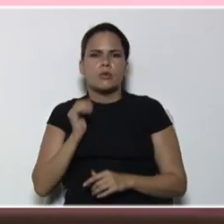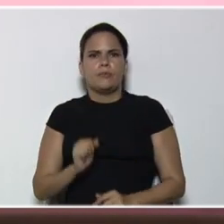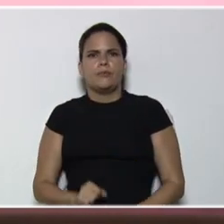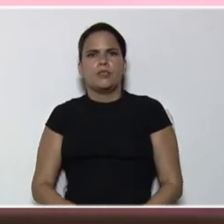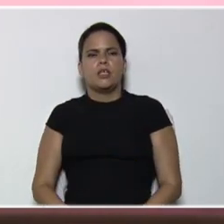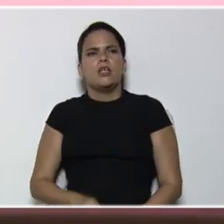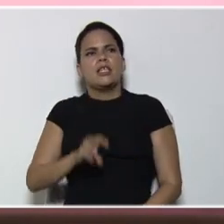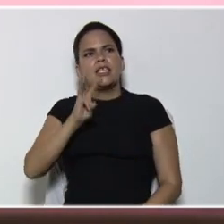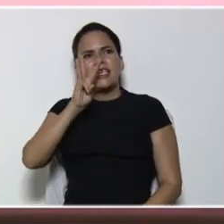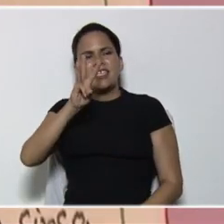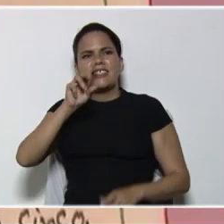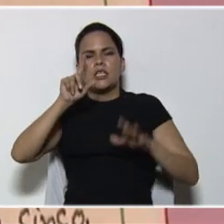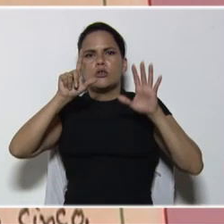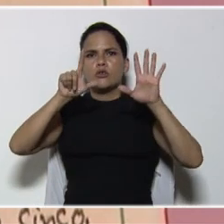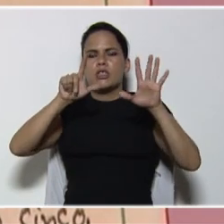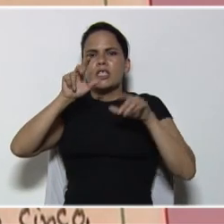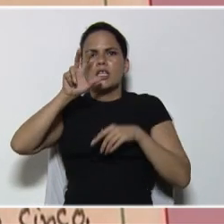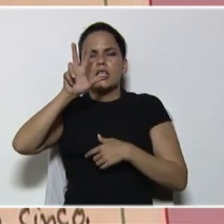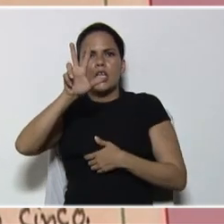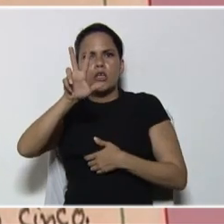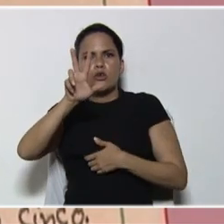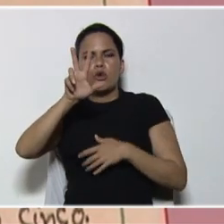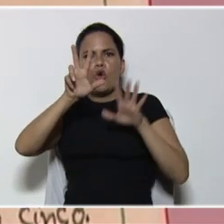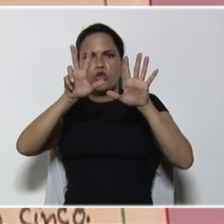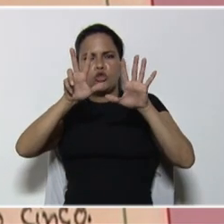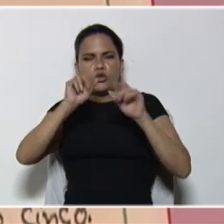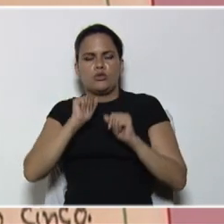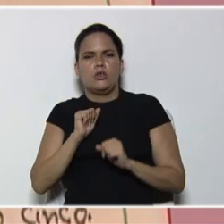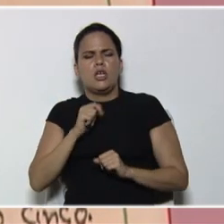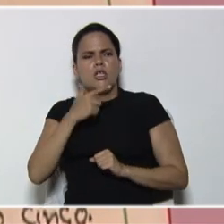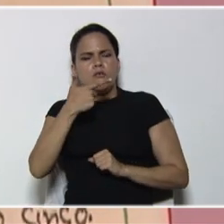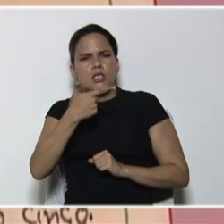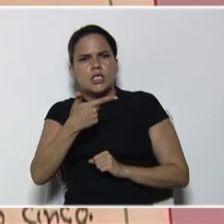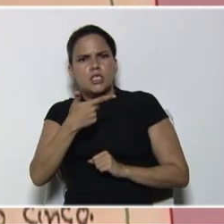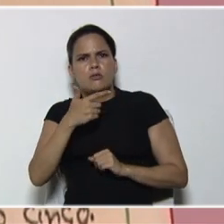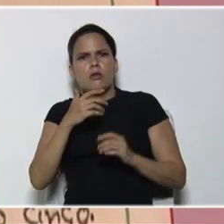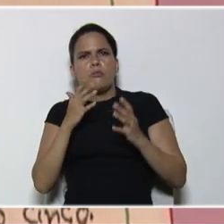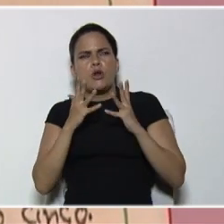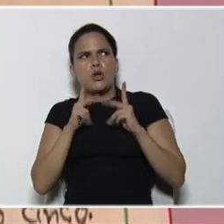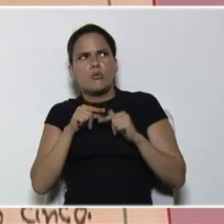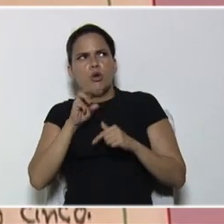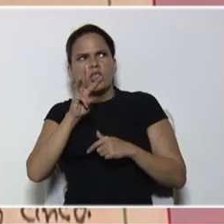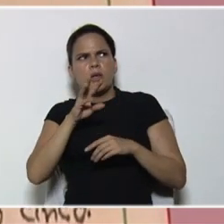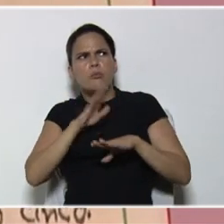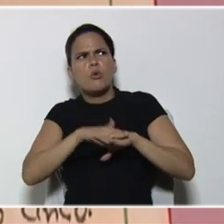trescientos setenta y ocho, es divisible, por el número tres, porque,